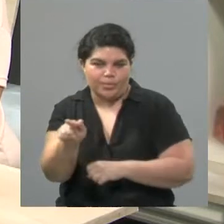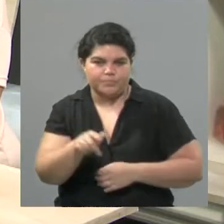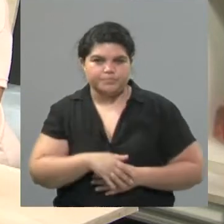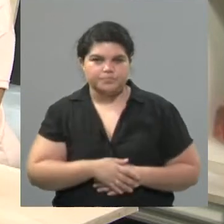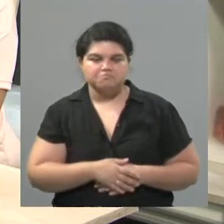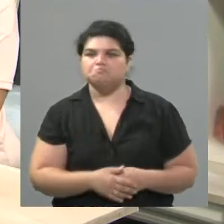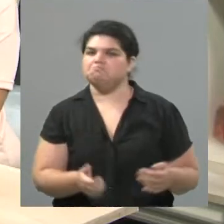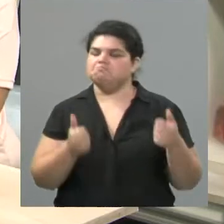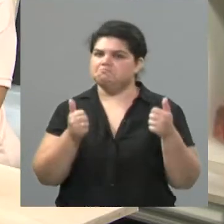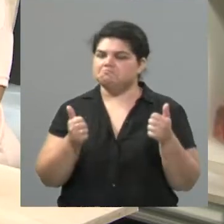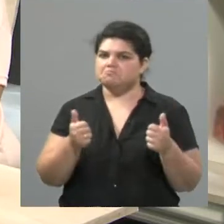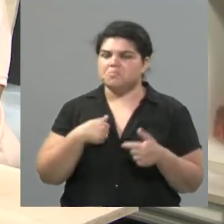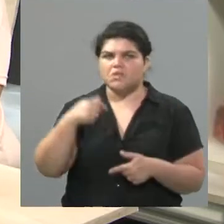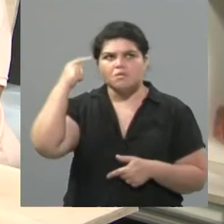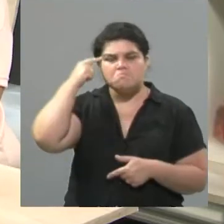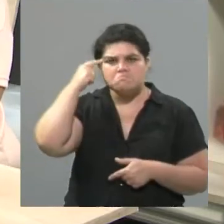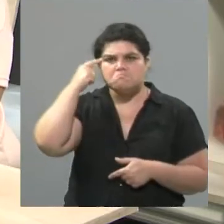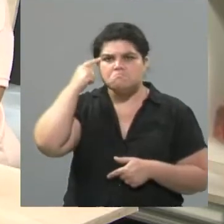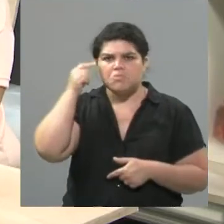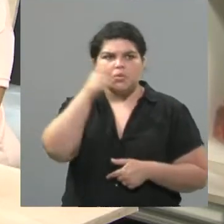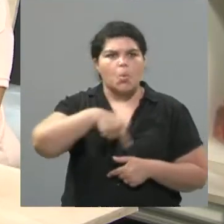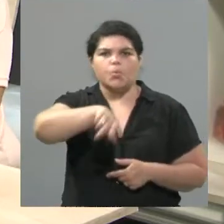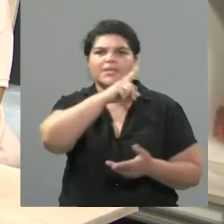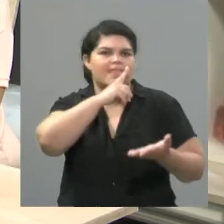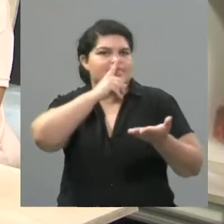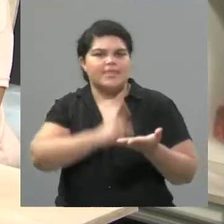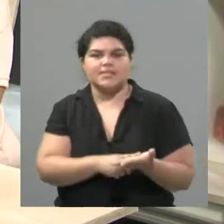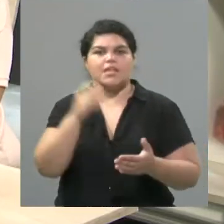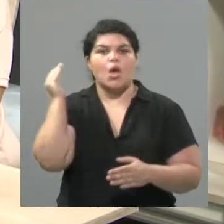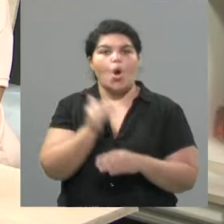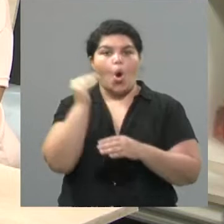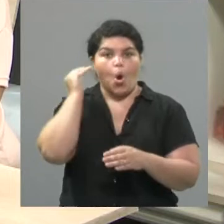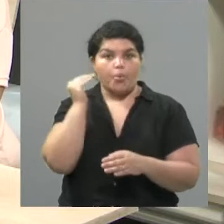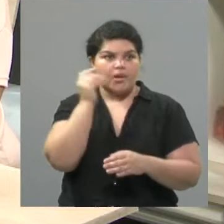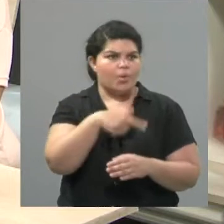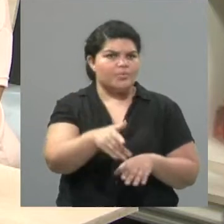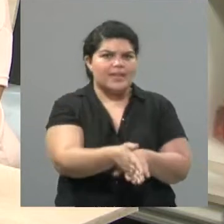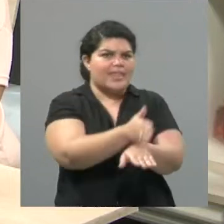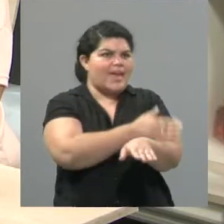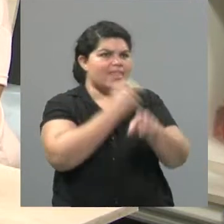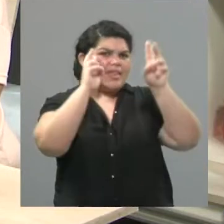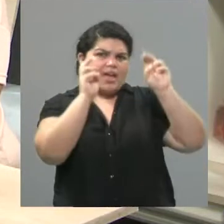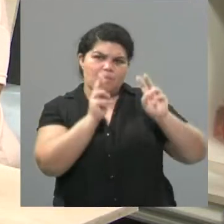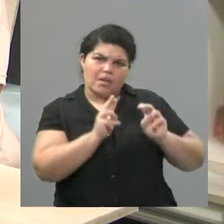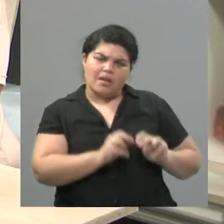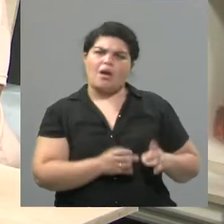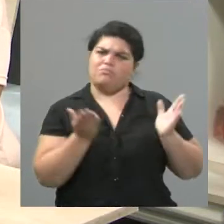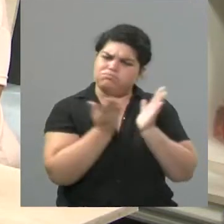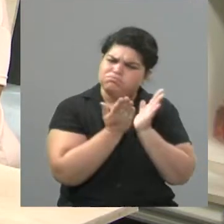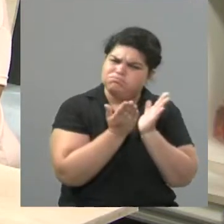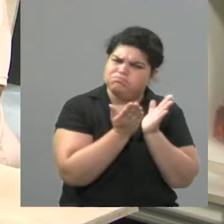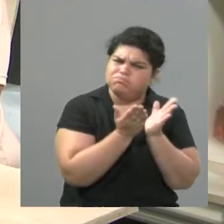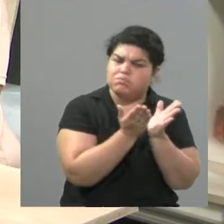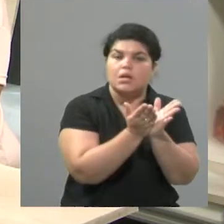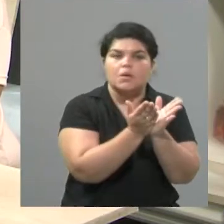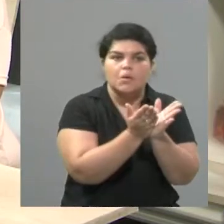en el momento en que deciden embarcarse en esto. Y además, lo que han tenido que estudiar, ¿no? Para poder tener esa satisfacción de decir, che,